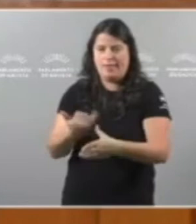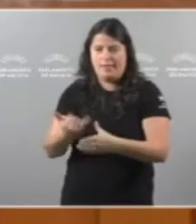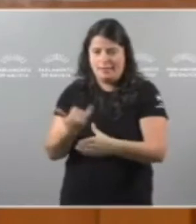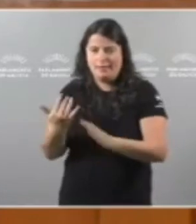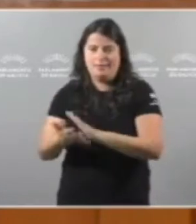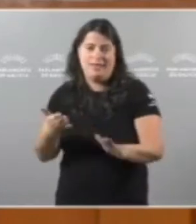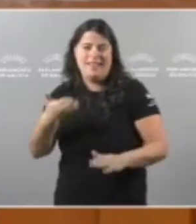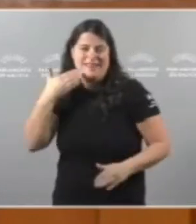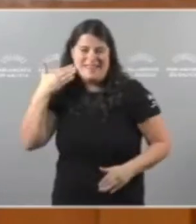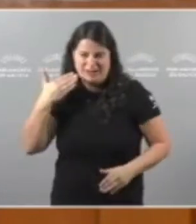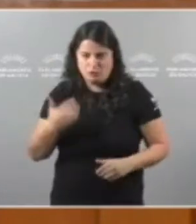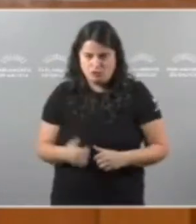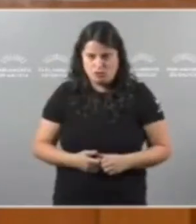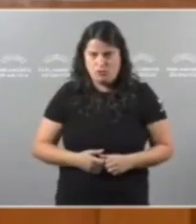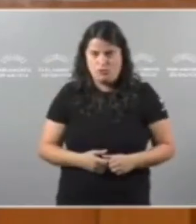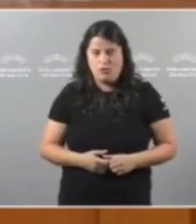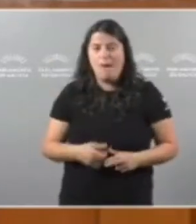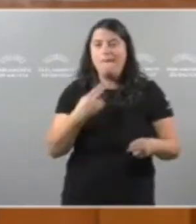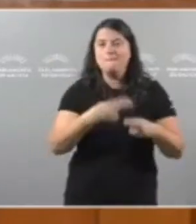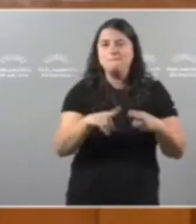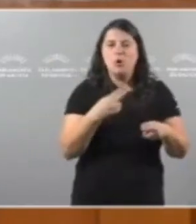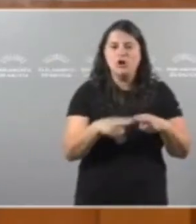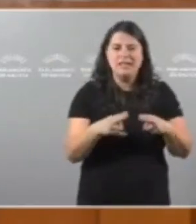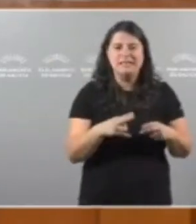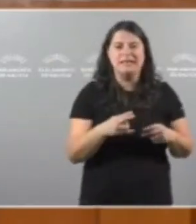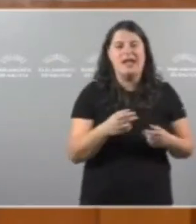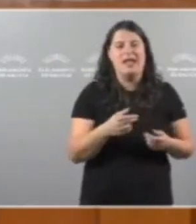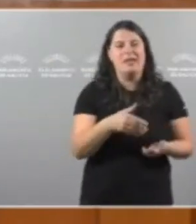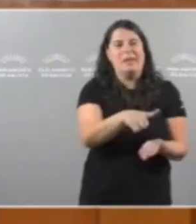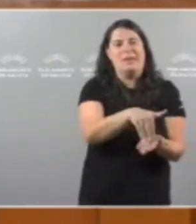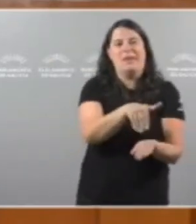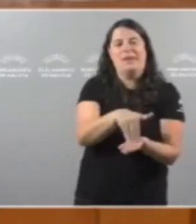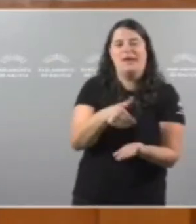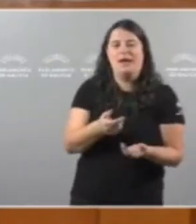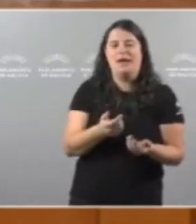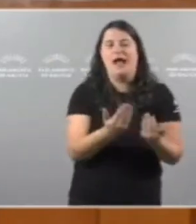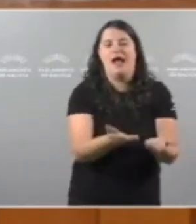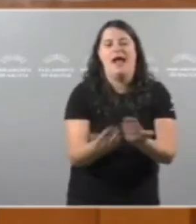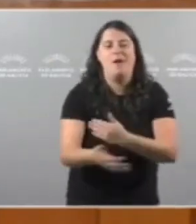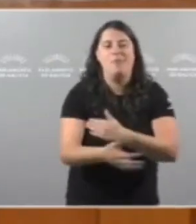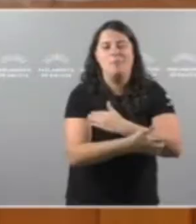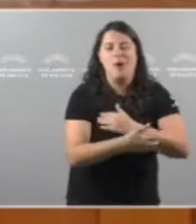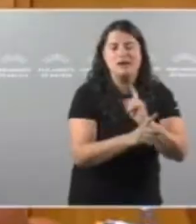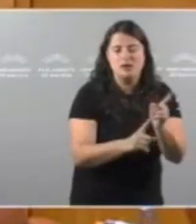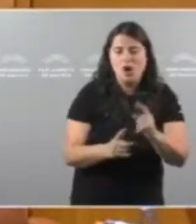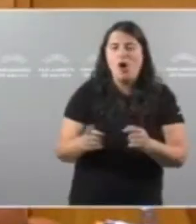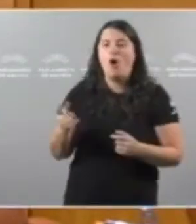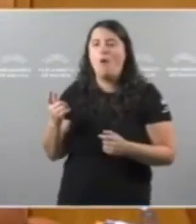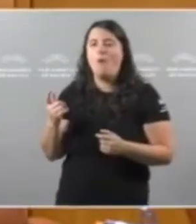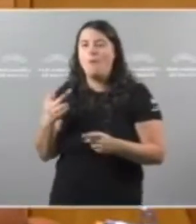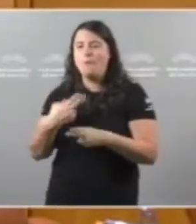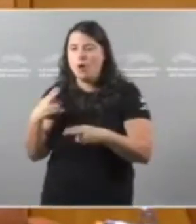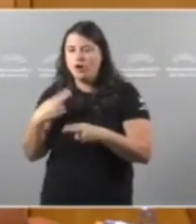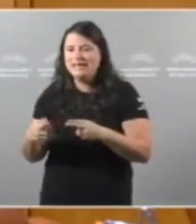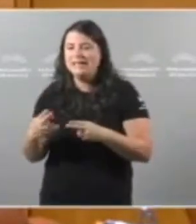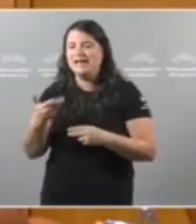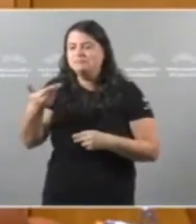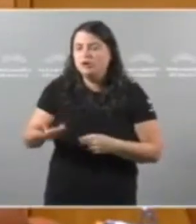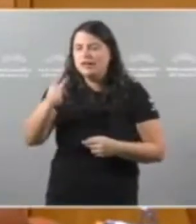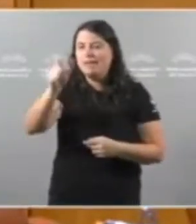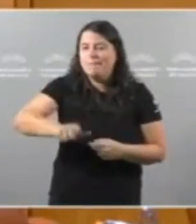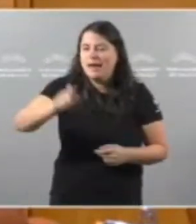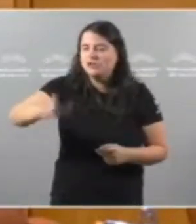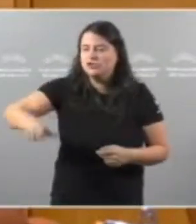digno Non queremos As políticas De beneficencia Queremos políticas Que teñan No centro As persoas